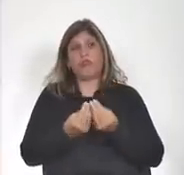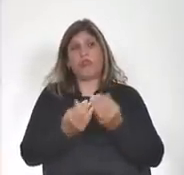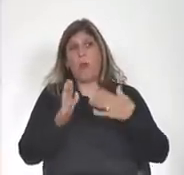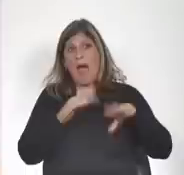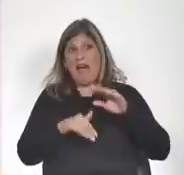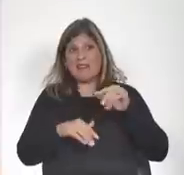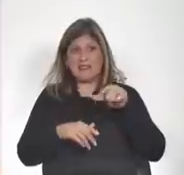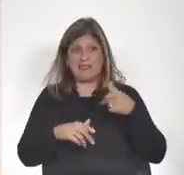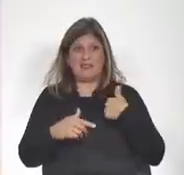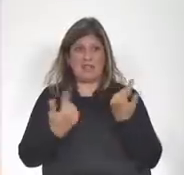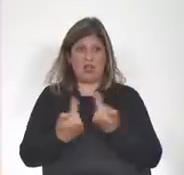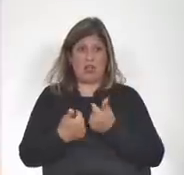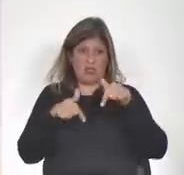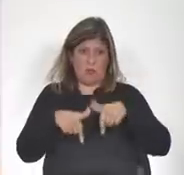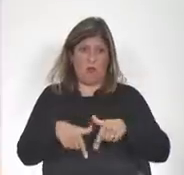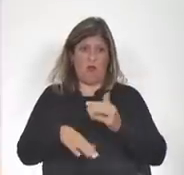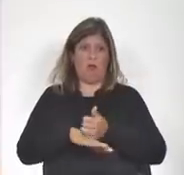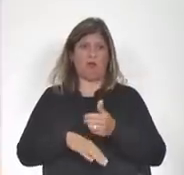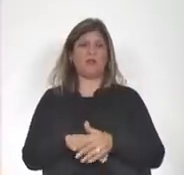aquí en esta sala.